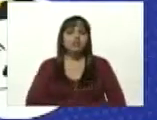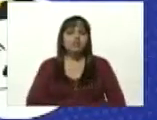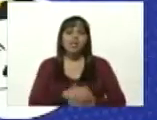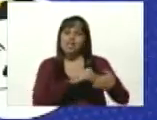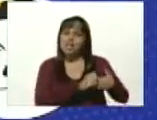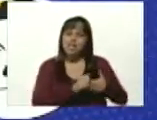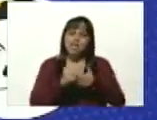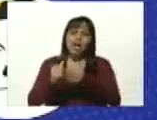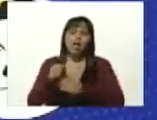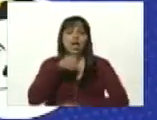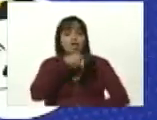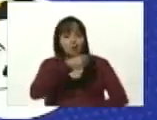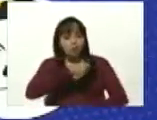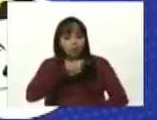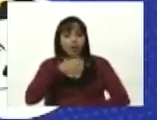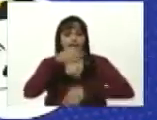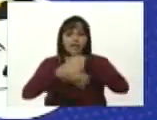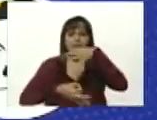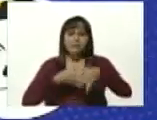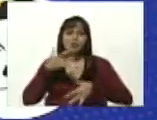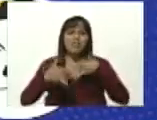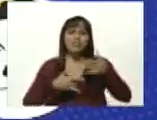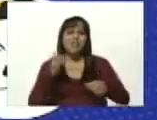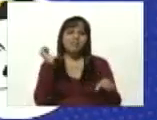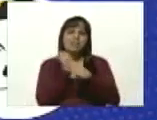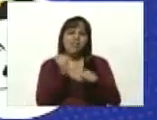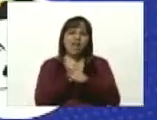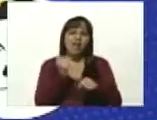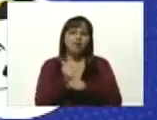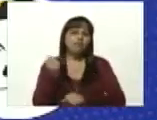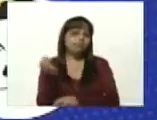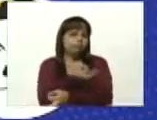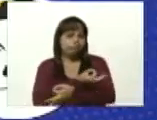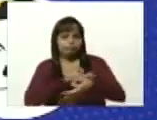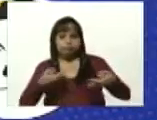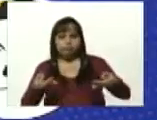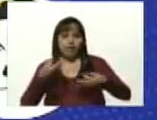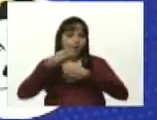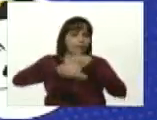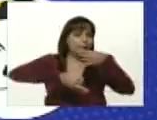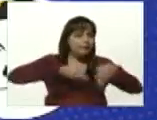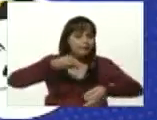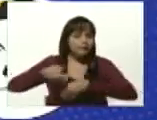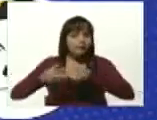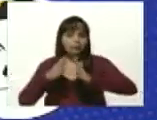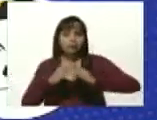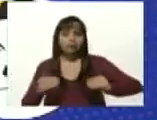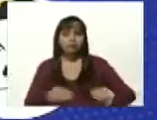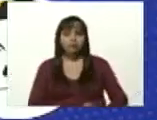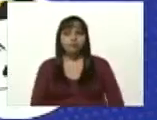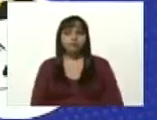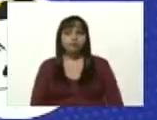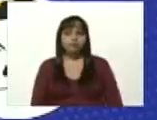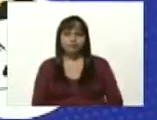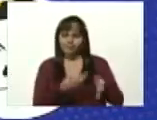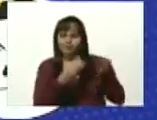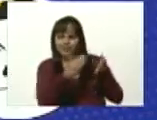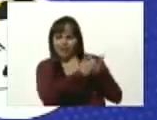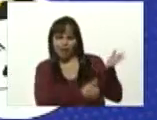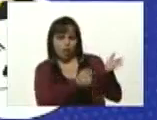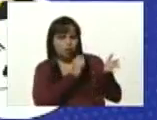una buena rueda de prensa una buena jornada de trabajo extraordinario extraordinario documento de verdad